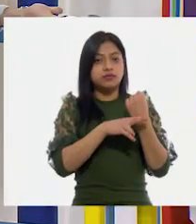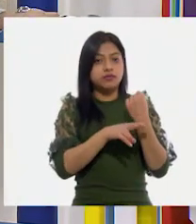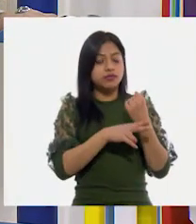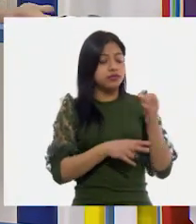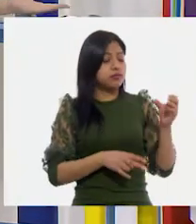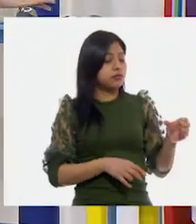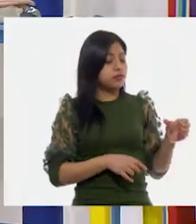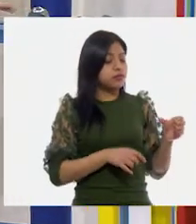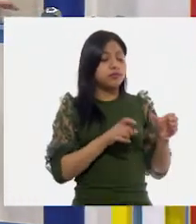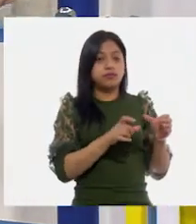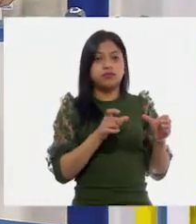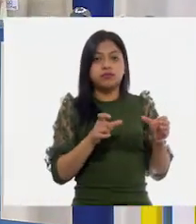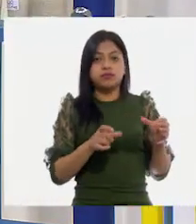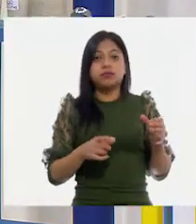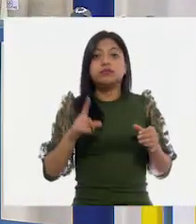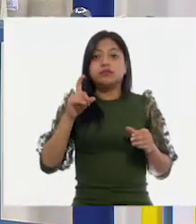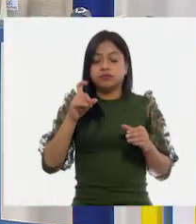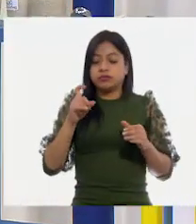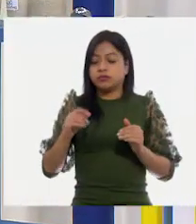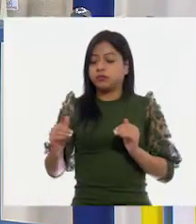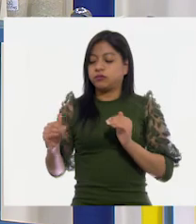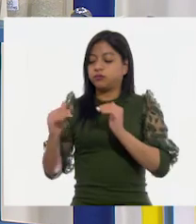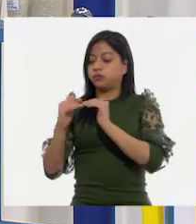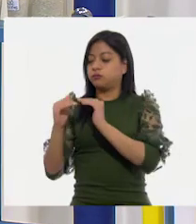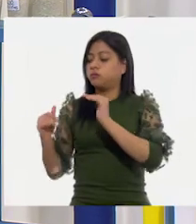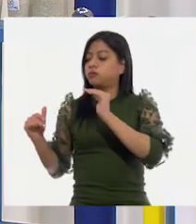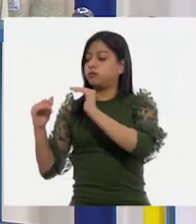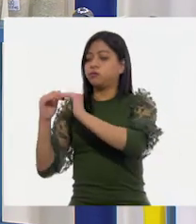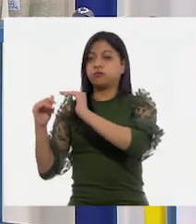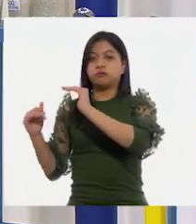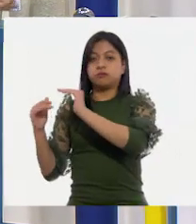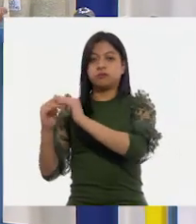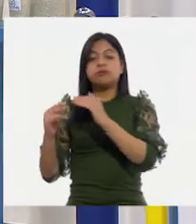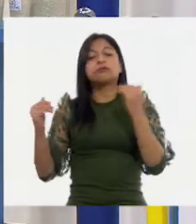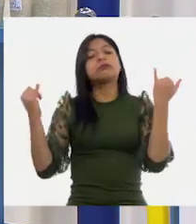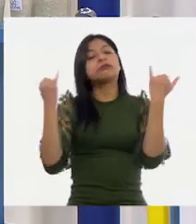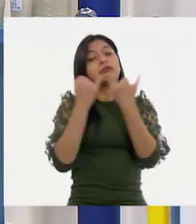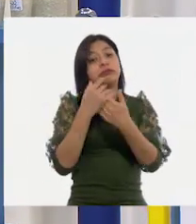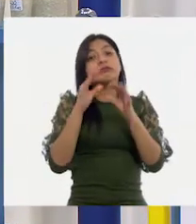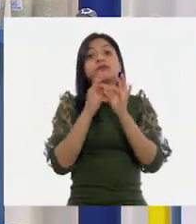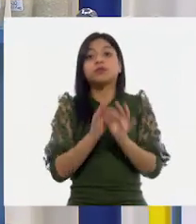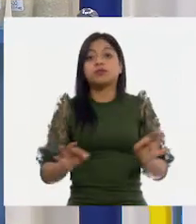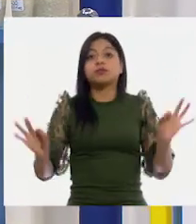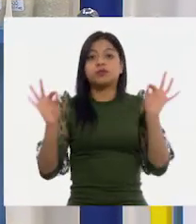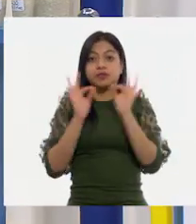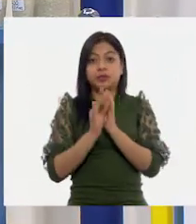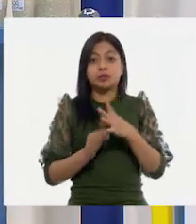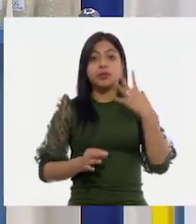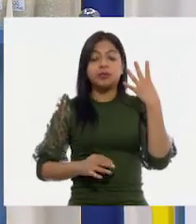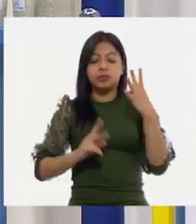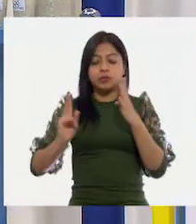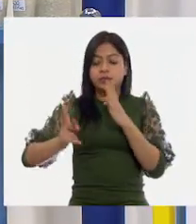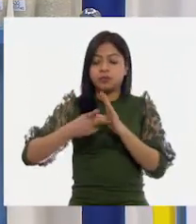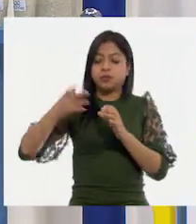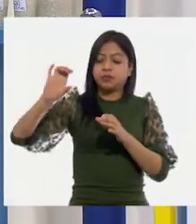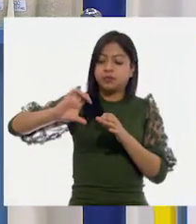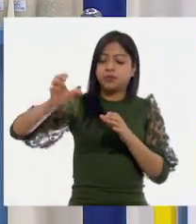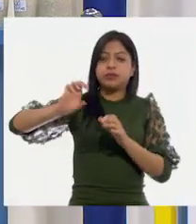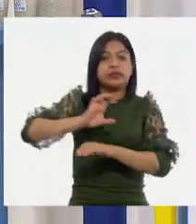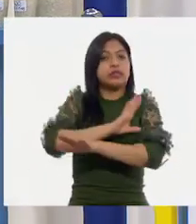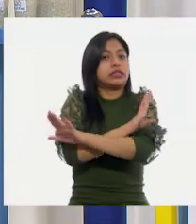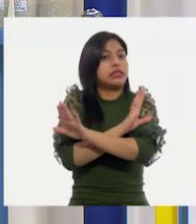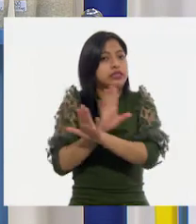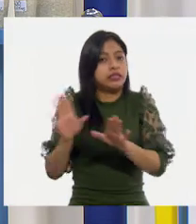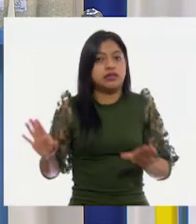correspondieran con la cantidad de líquido. Pero sobre todo tomando en cuenta que solo teníamos cuatro oportunidades. O sea,